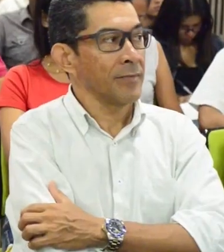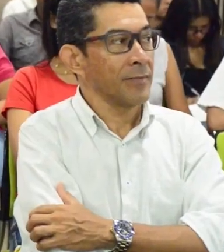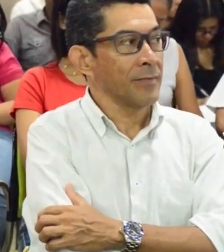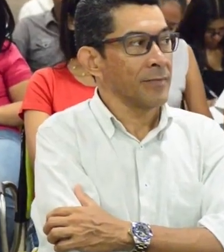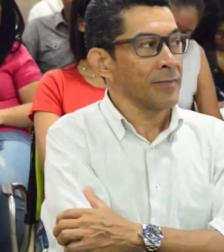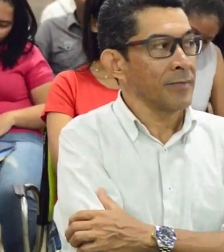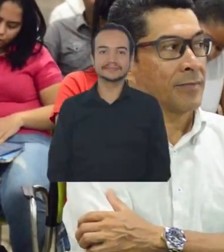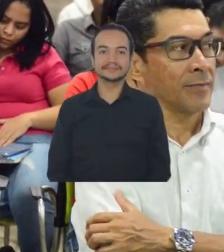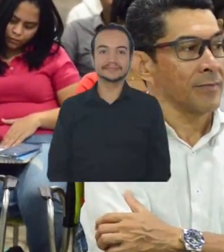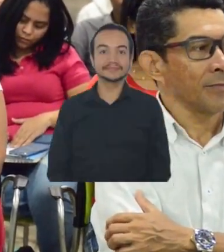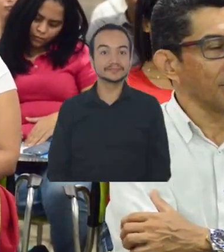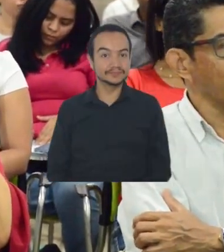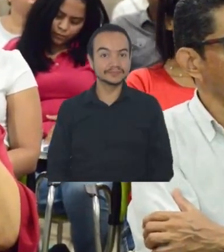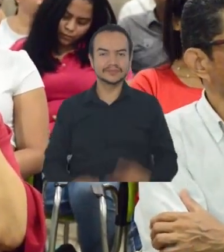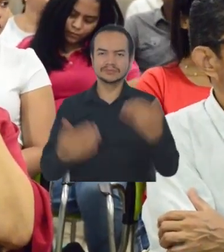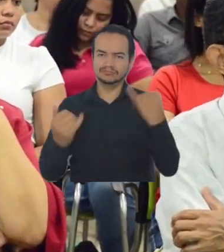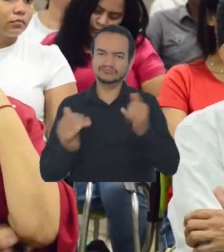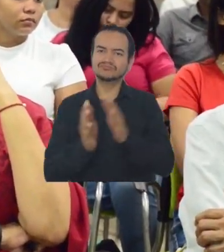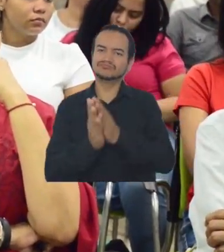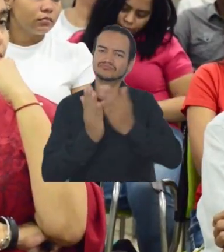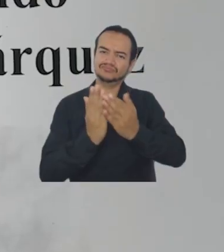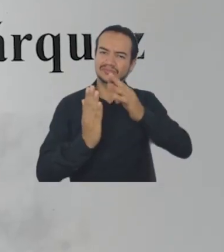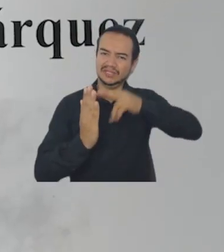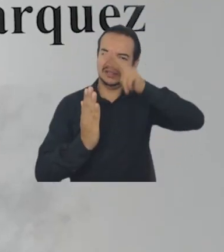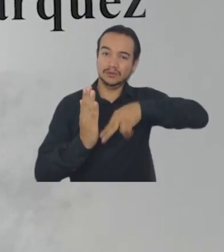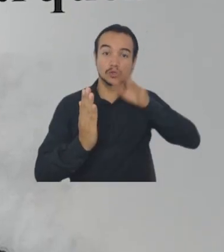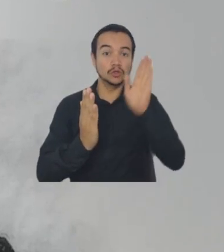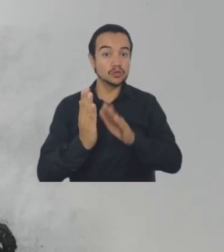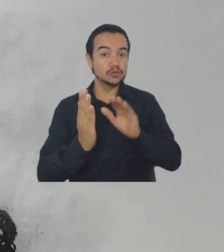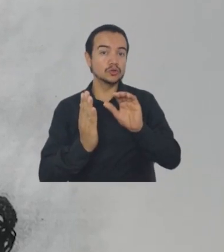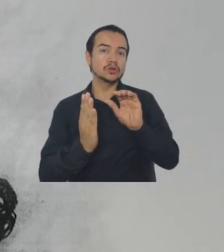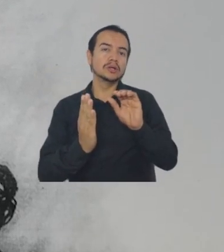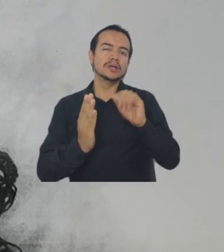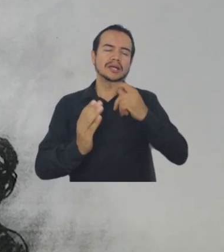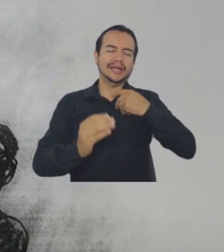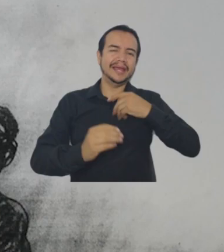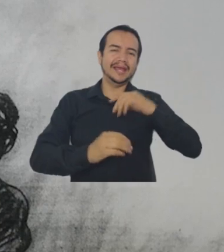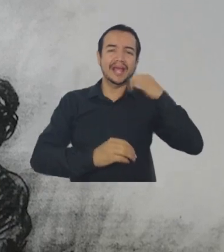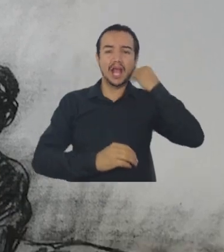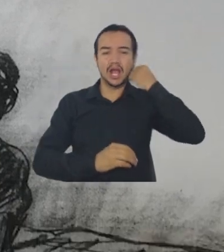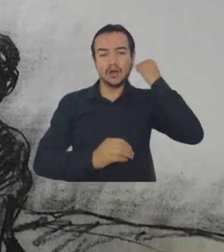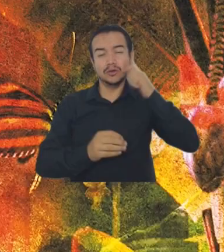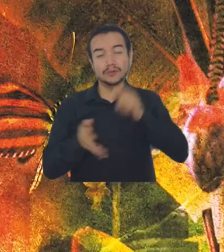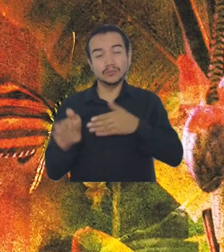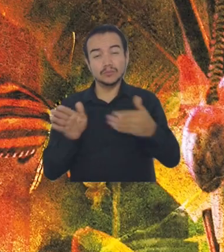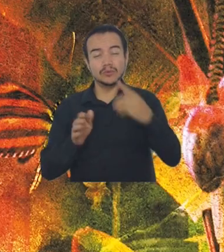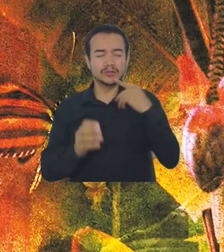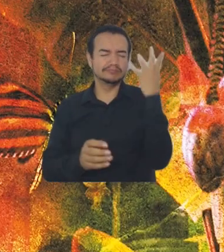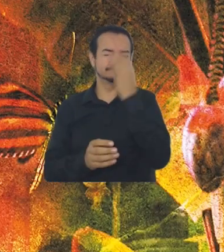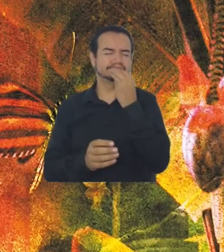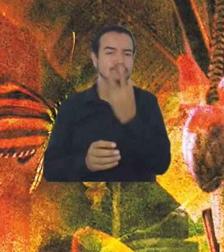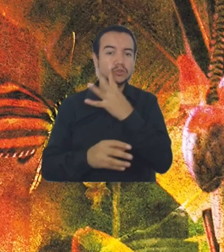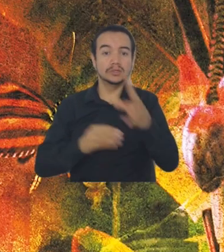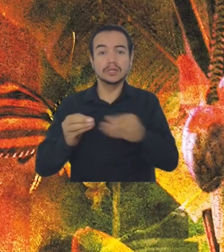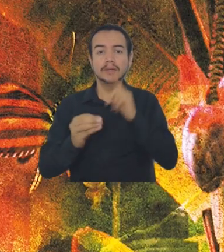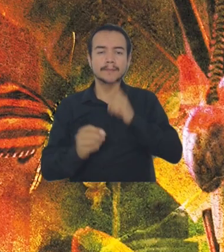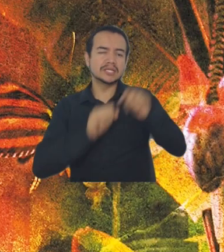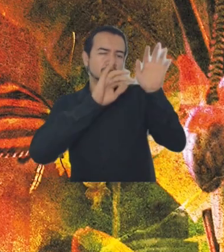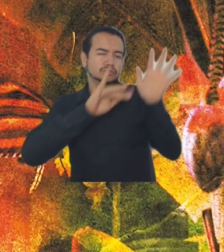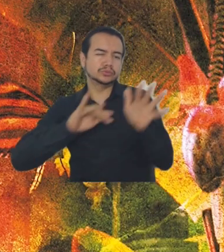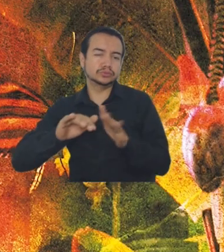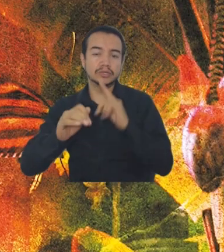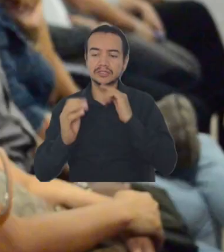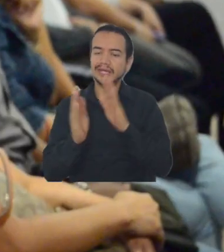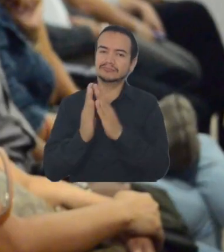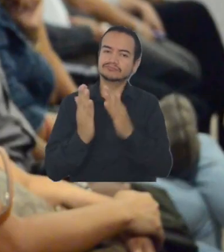Tras conocer una mirada profunda a las obras El Ahogado Más Hermoso del Mundo y La Hojarasca, el turno fue para el libro